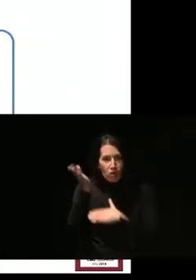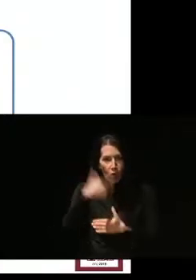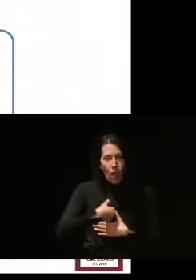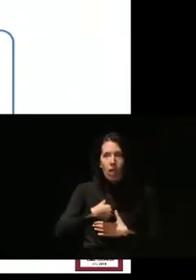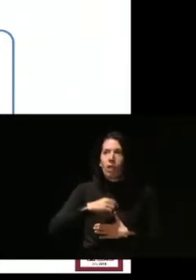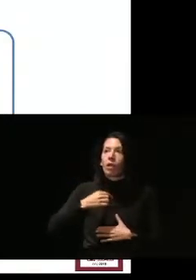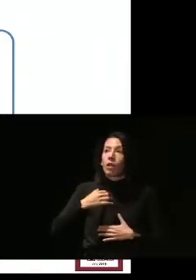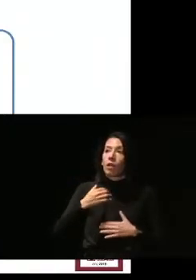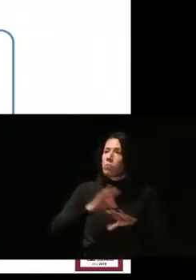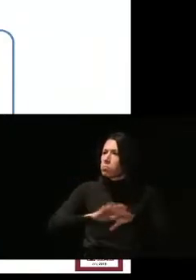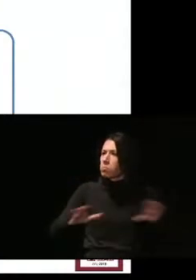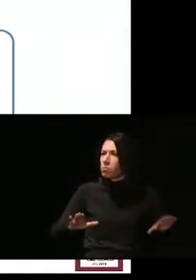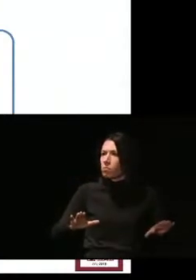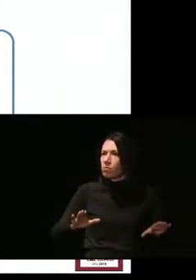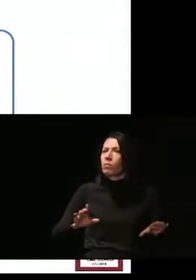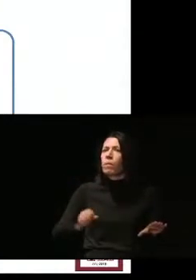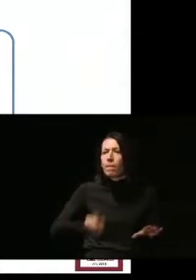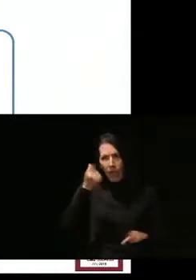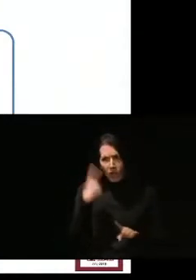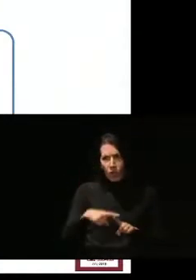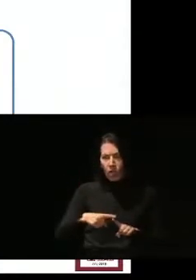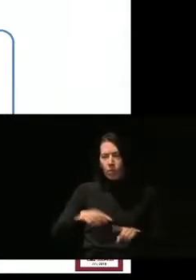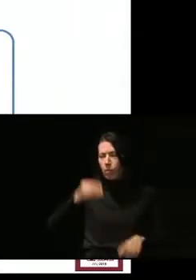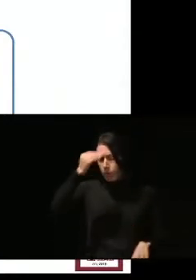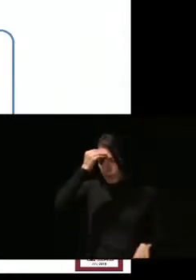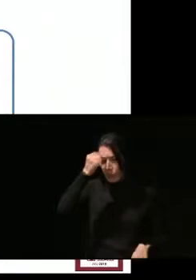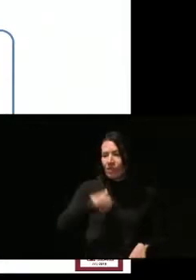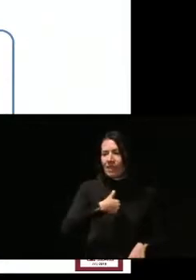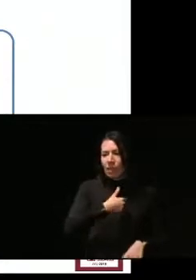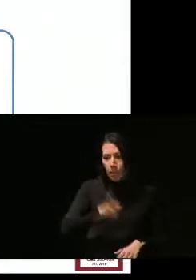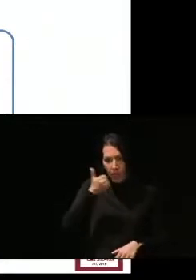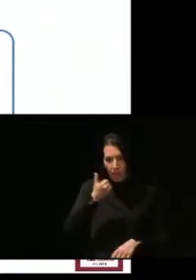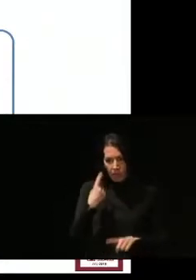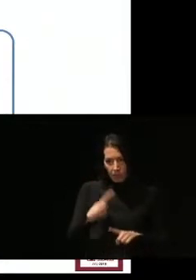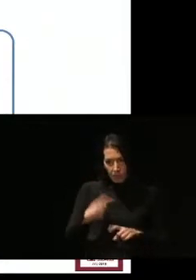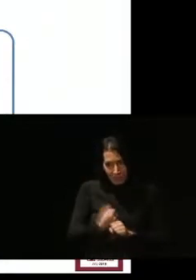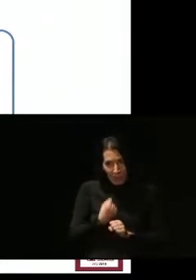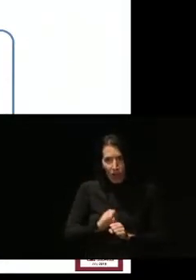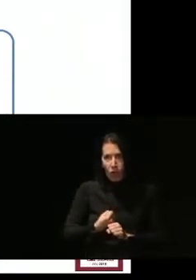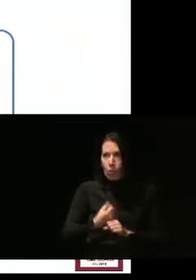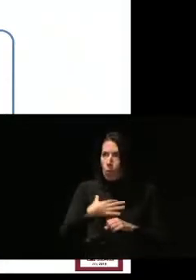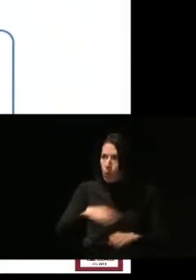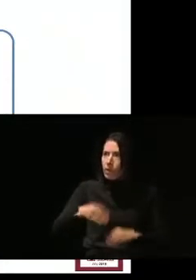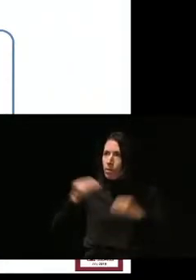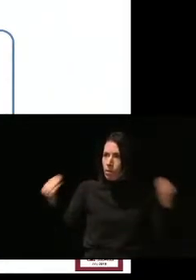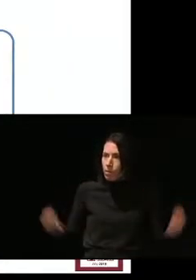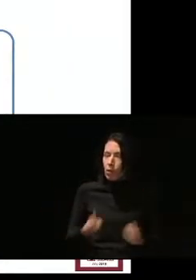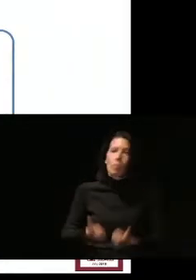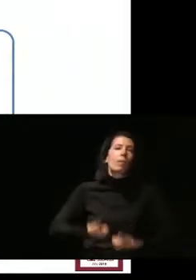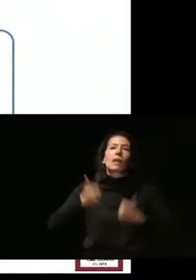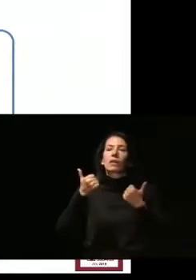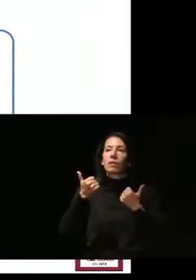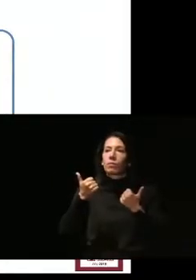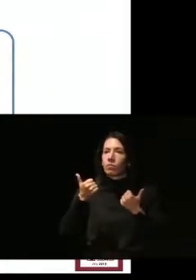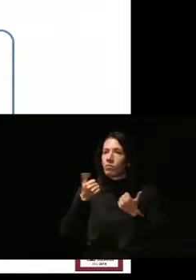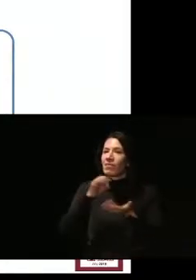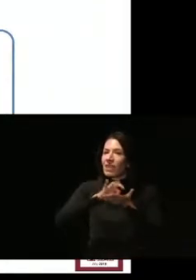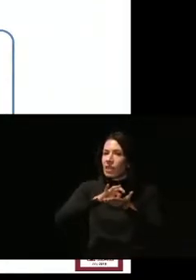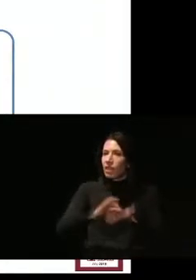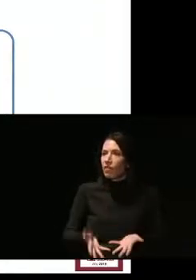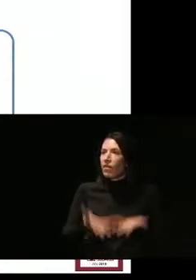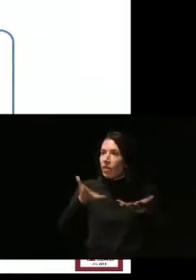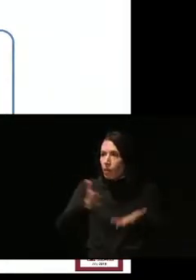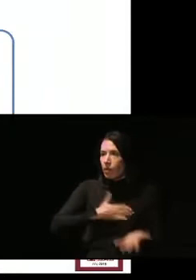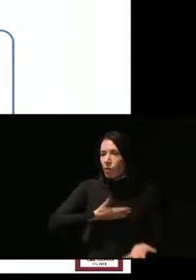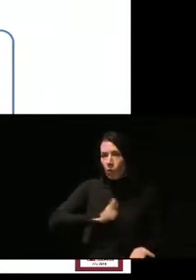Pero no nos quedamos ahí. Pensamos que teníamos que seguir trabajando y que podíamos mejorar mucho más el servicio prestado